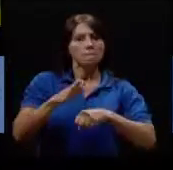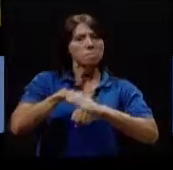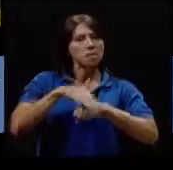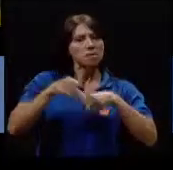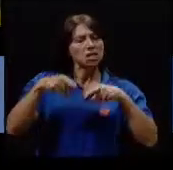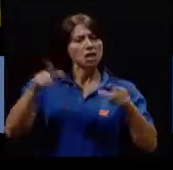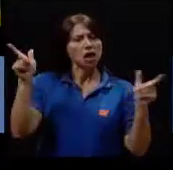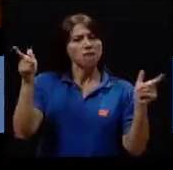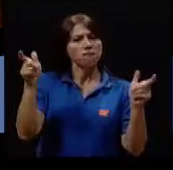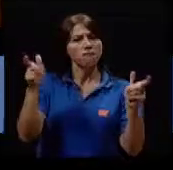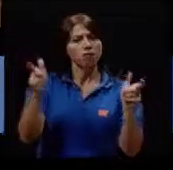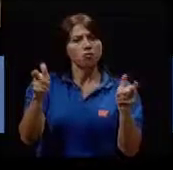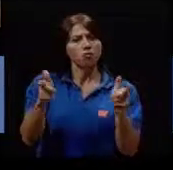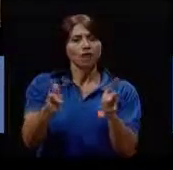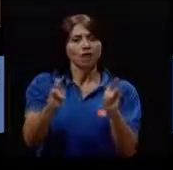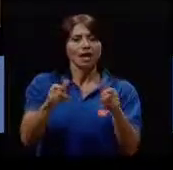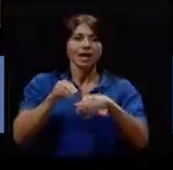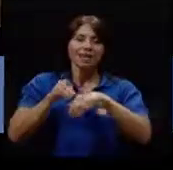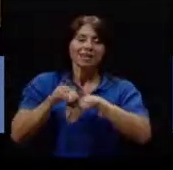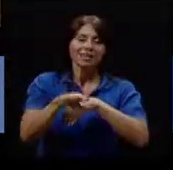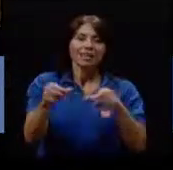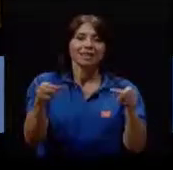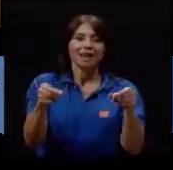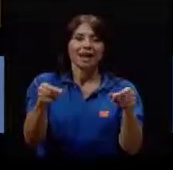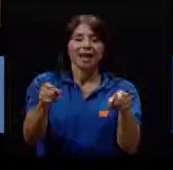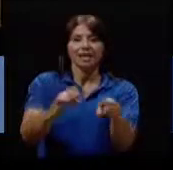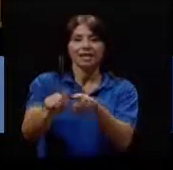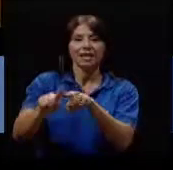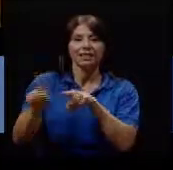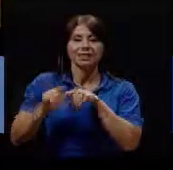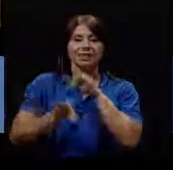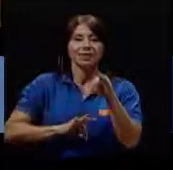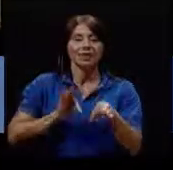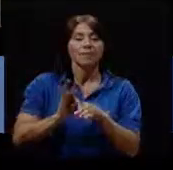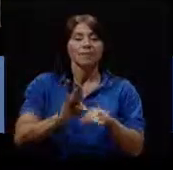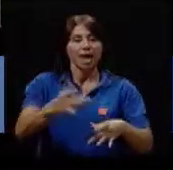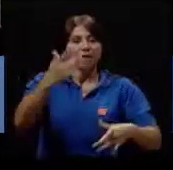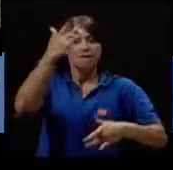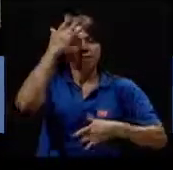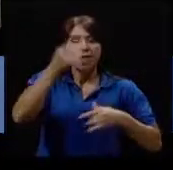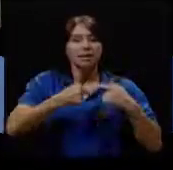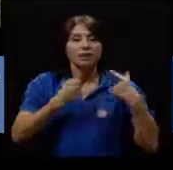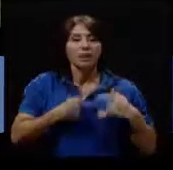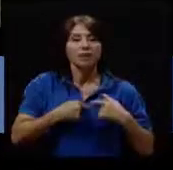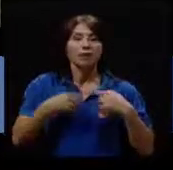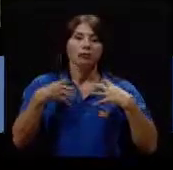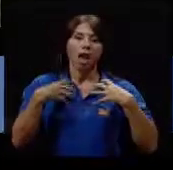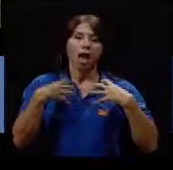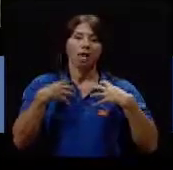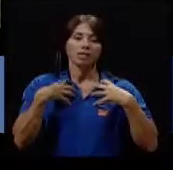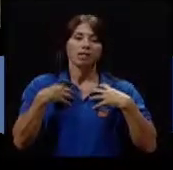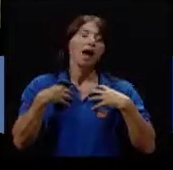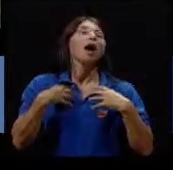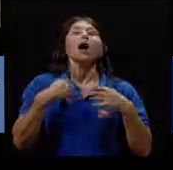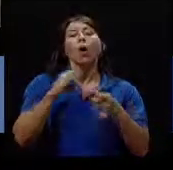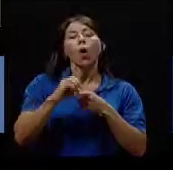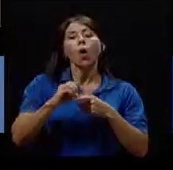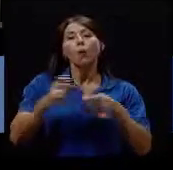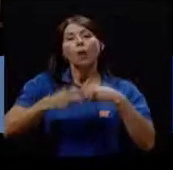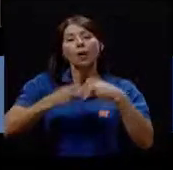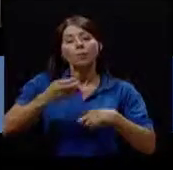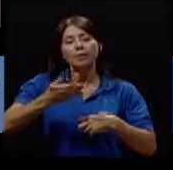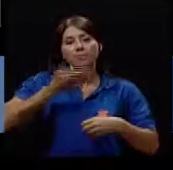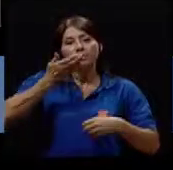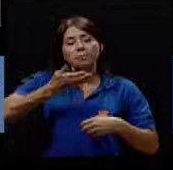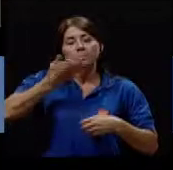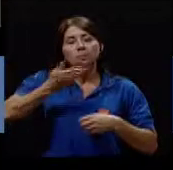reducir considerablemente la incidencia de cánceres enfermedades cardiovasculares asma infecciones de las vías respiratorias